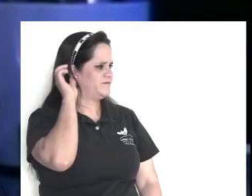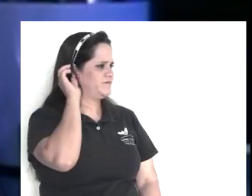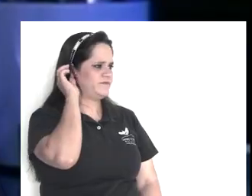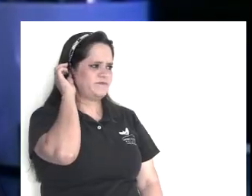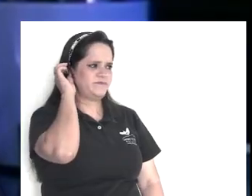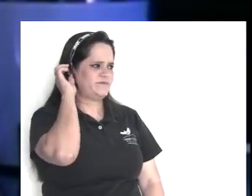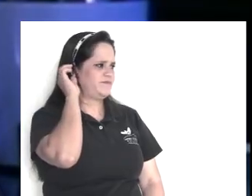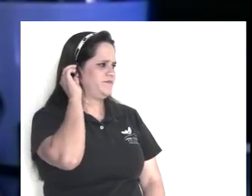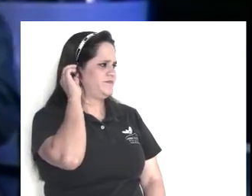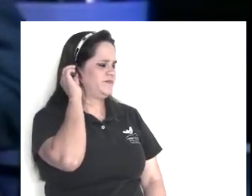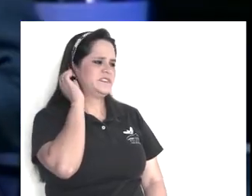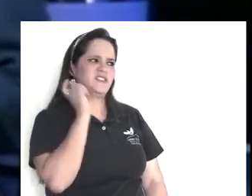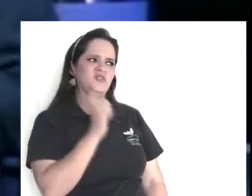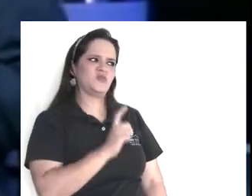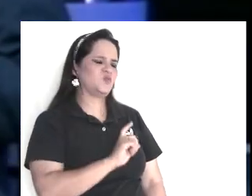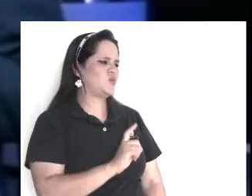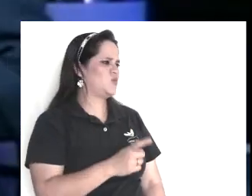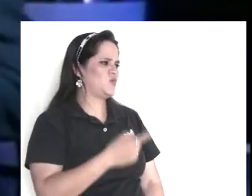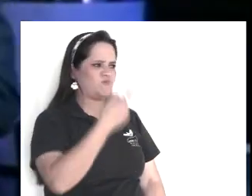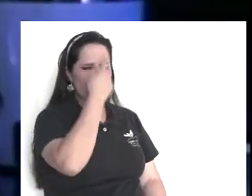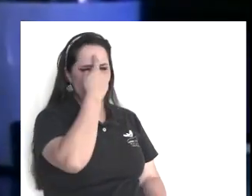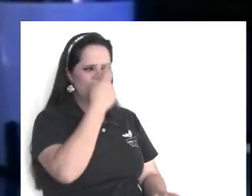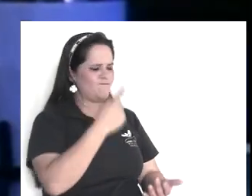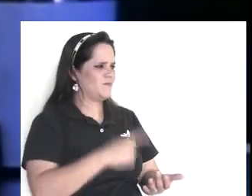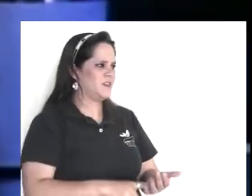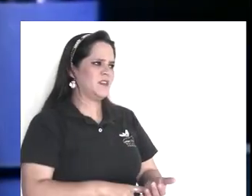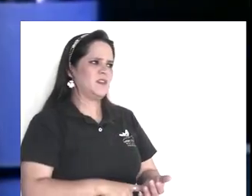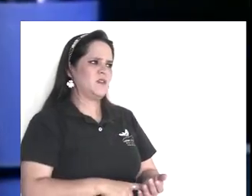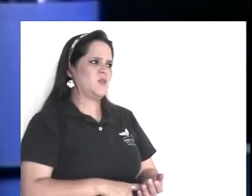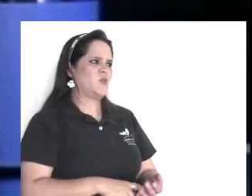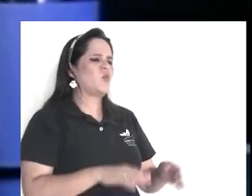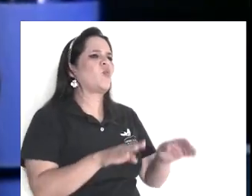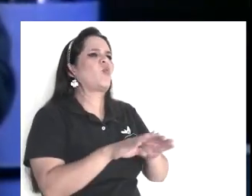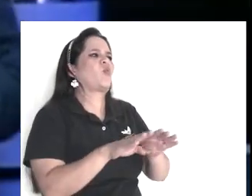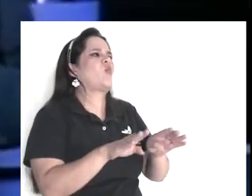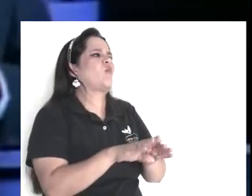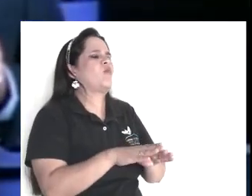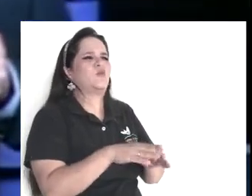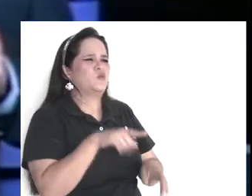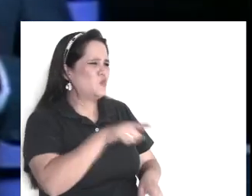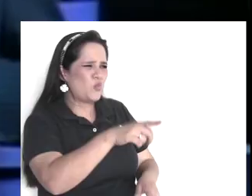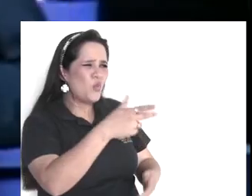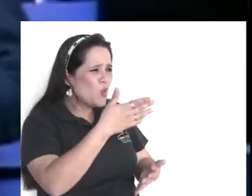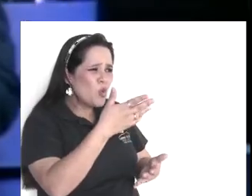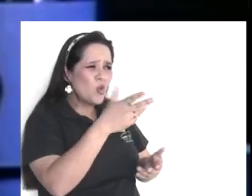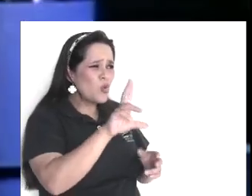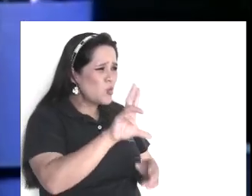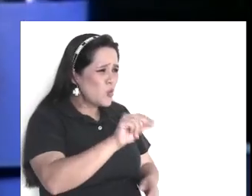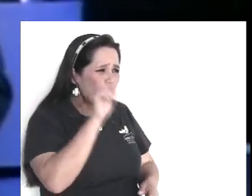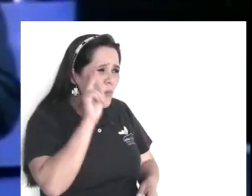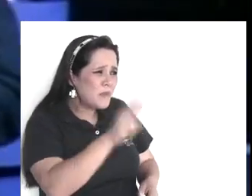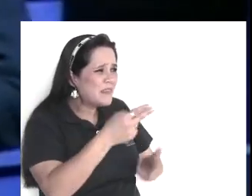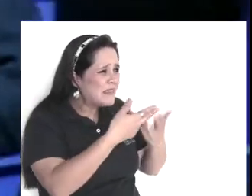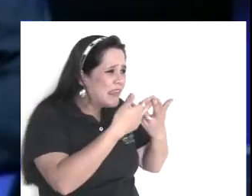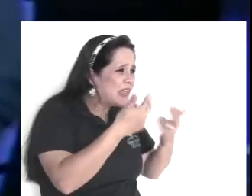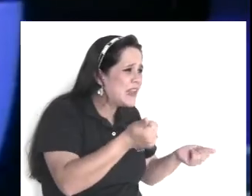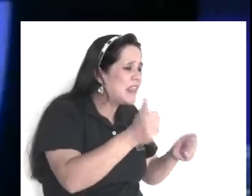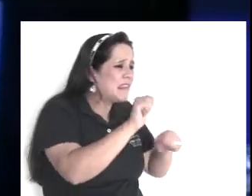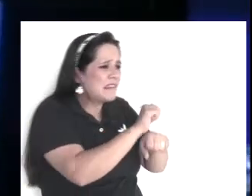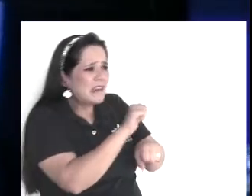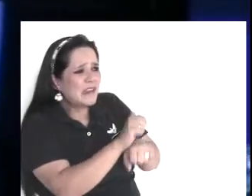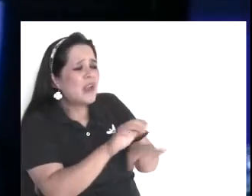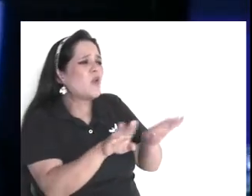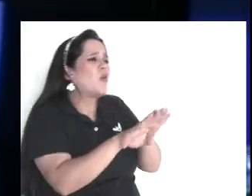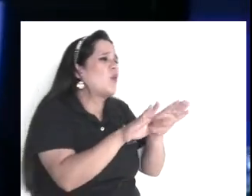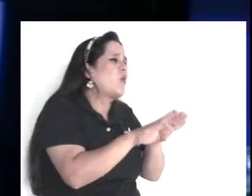quien lo conocerá, no confíes en tu corazón, y te vas a ahorrar, muchos dolores de cabeza, entonces